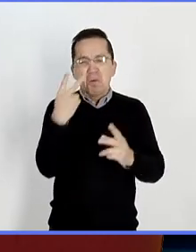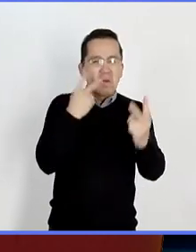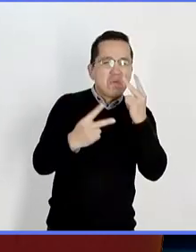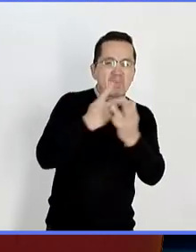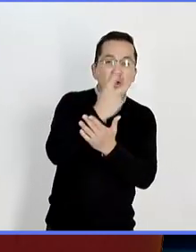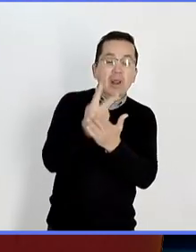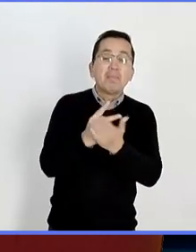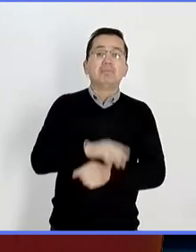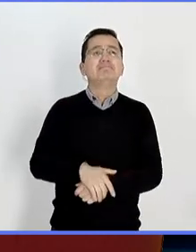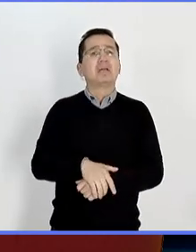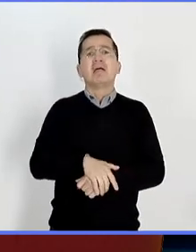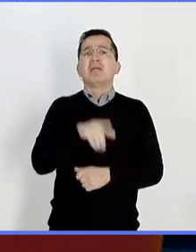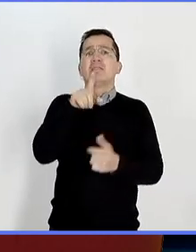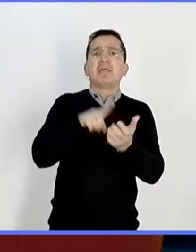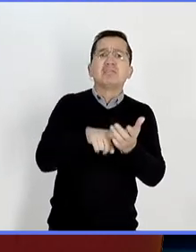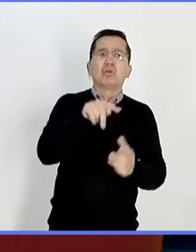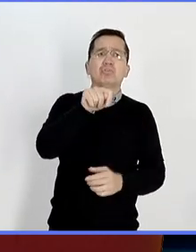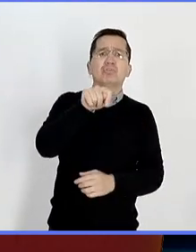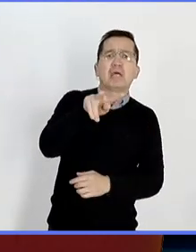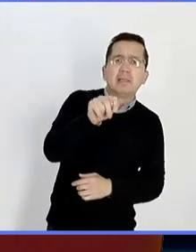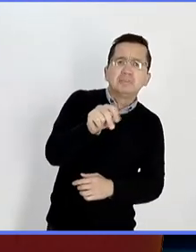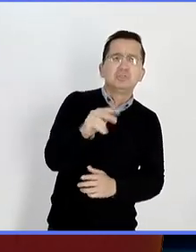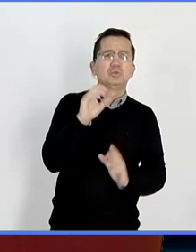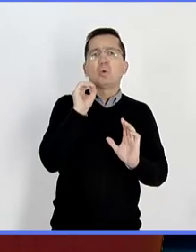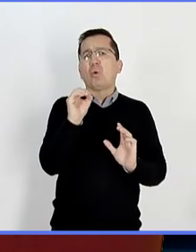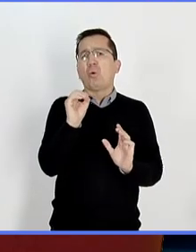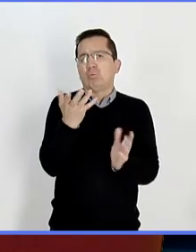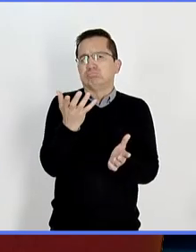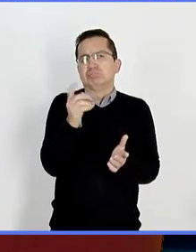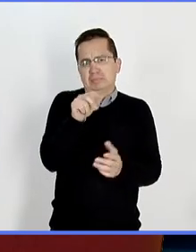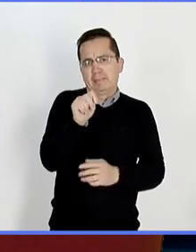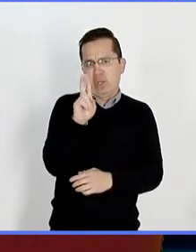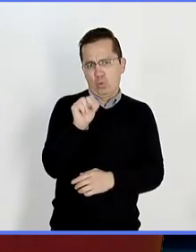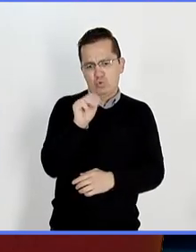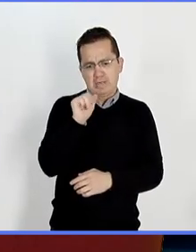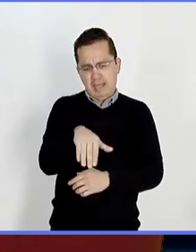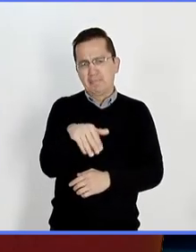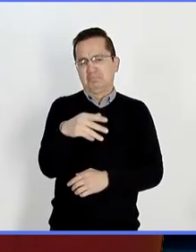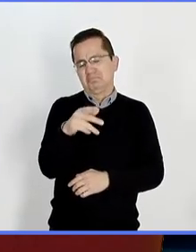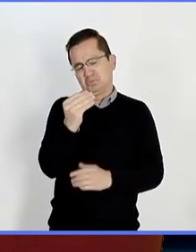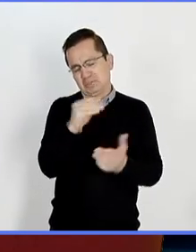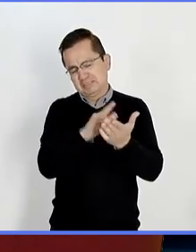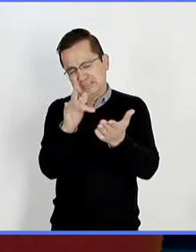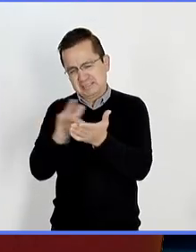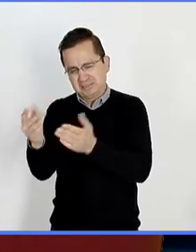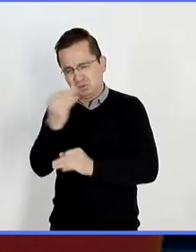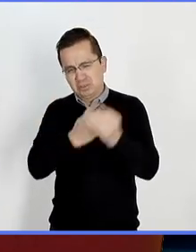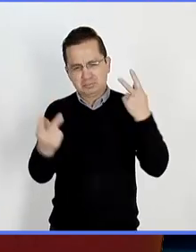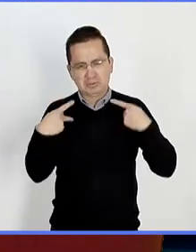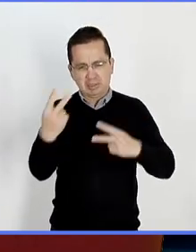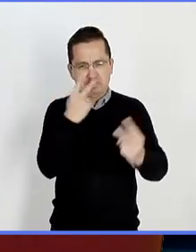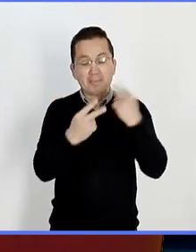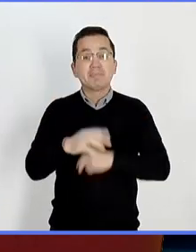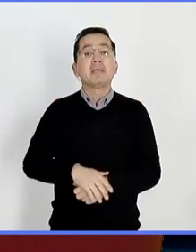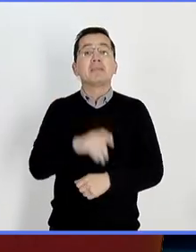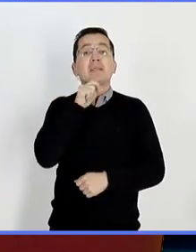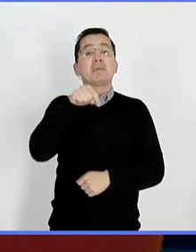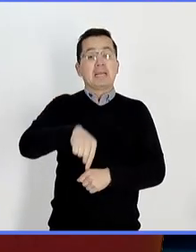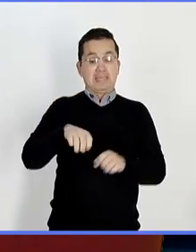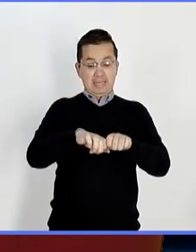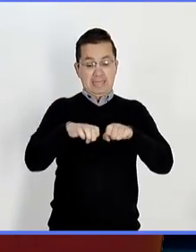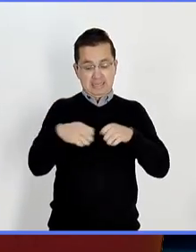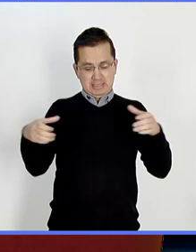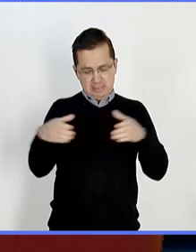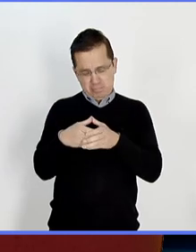a través de las distintas señales, no solamente a través de TV UNAM. También agradecemos a todas y cada una de las personas que hacen posible esta